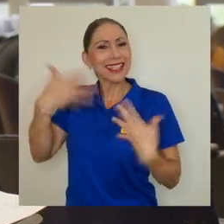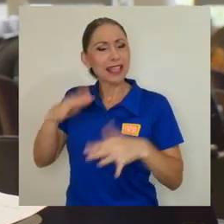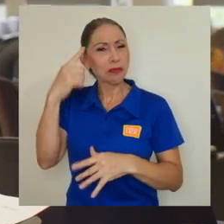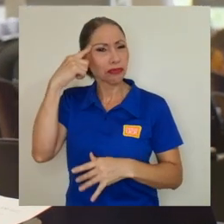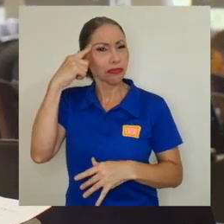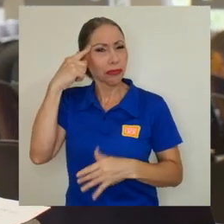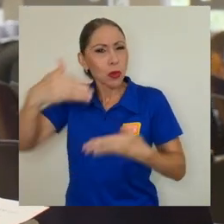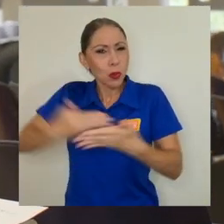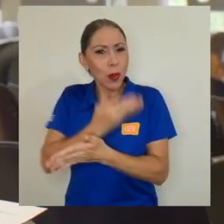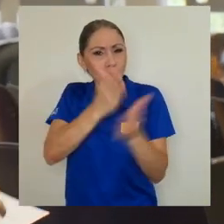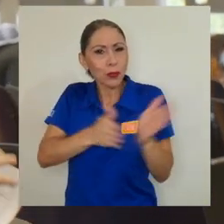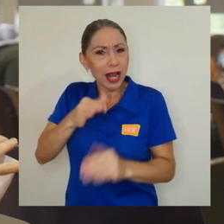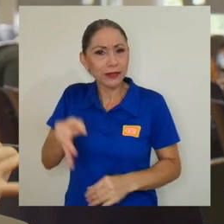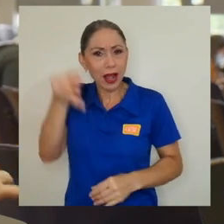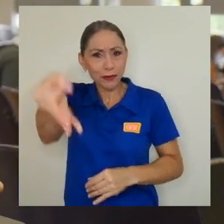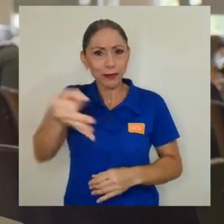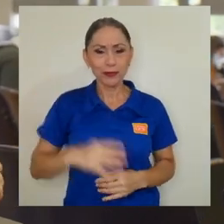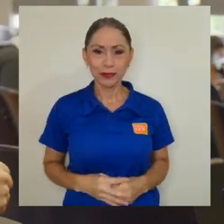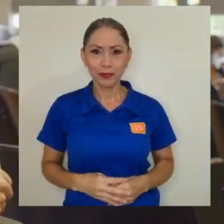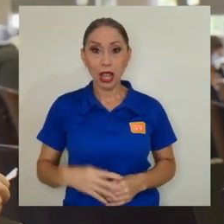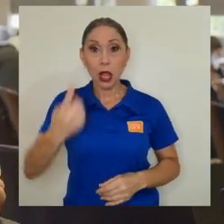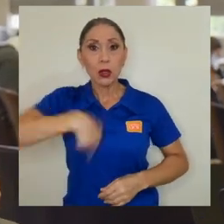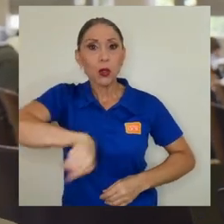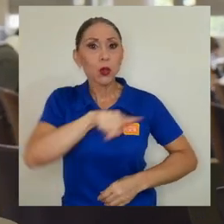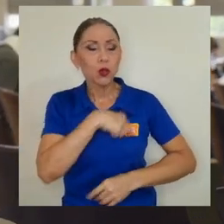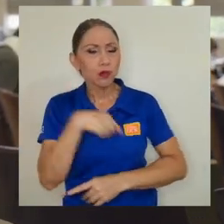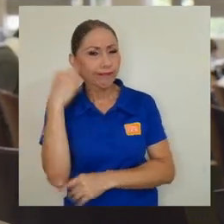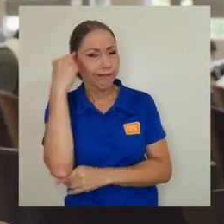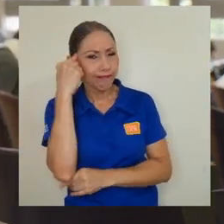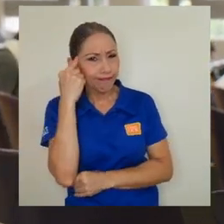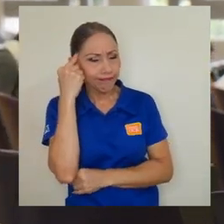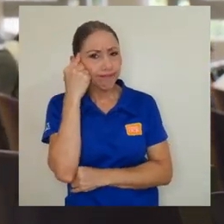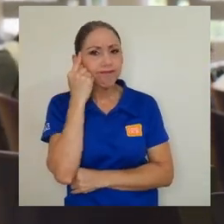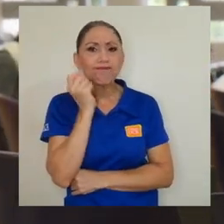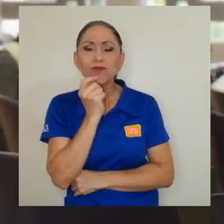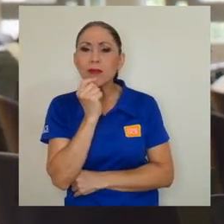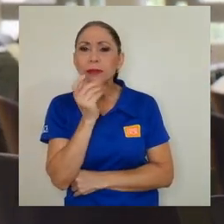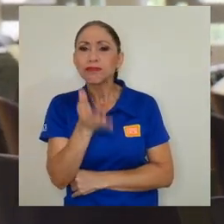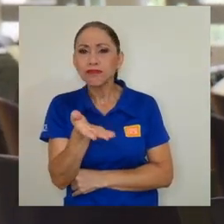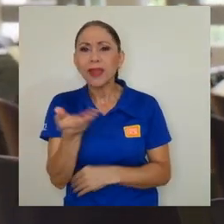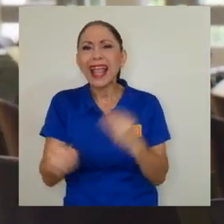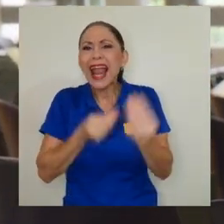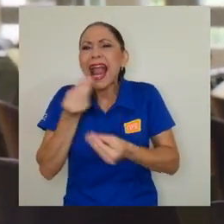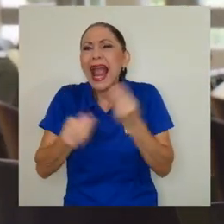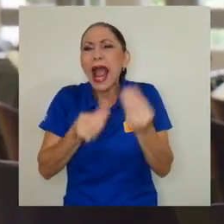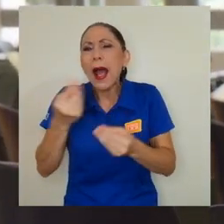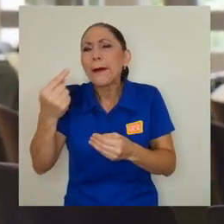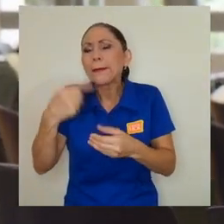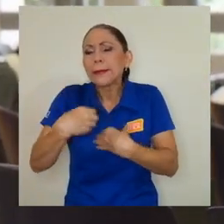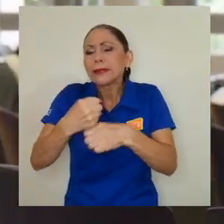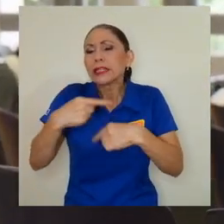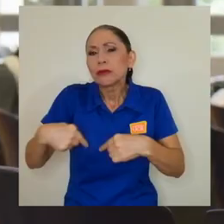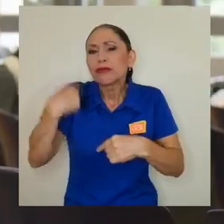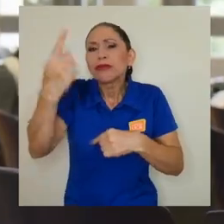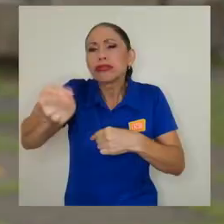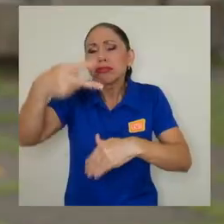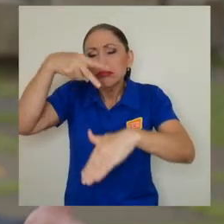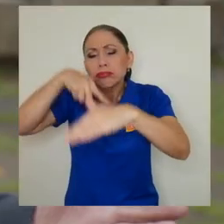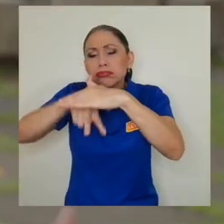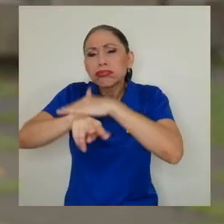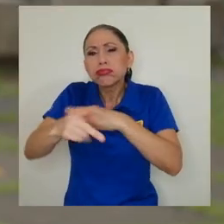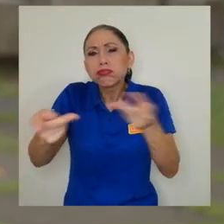nuevos planes para el futuro. Tenemos pensado, y esos son los alineamientos visionarios e innovadores,